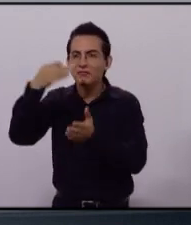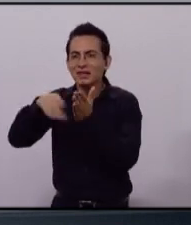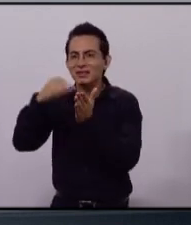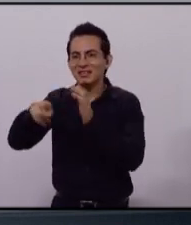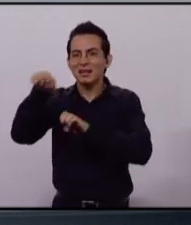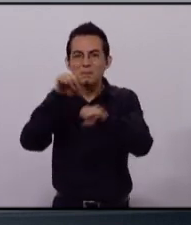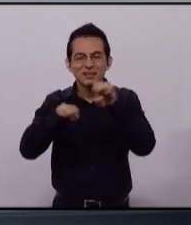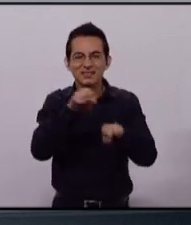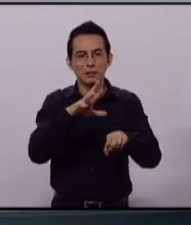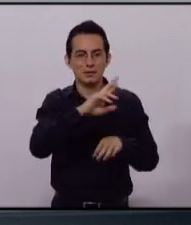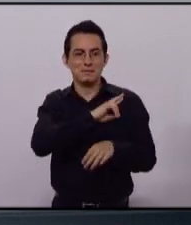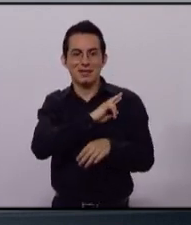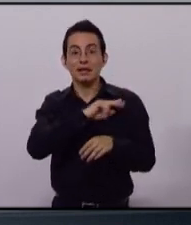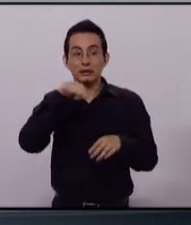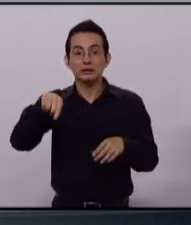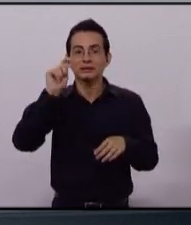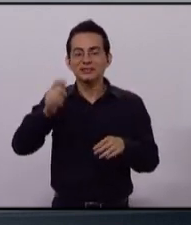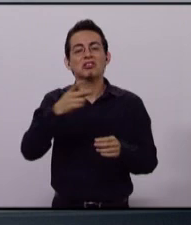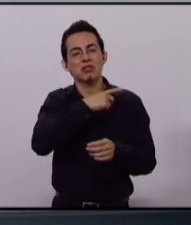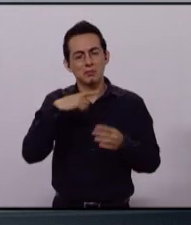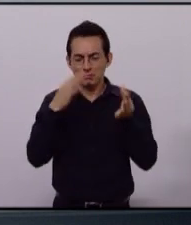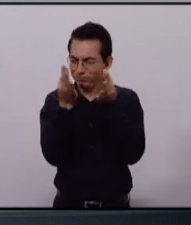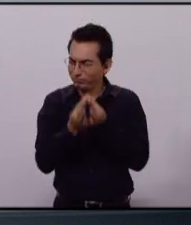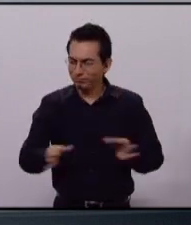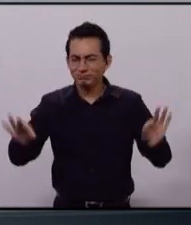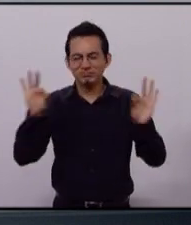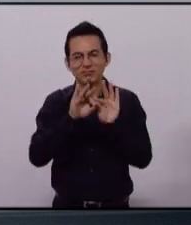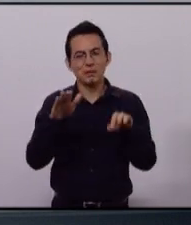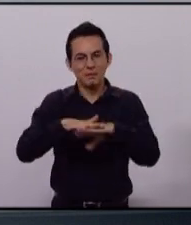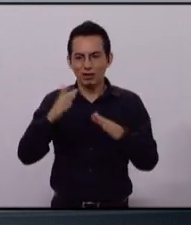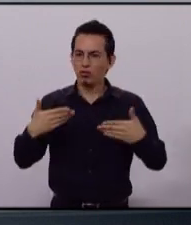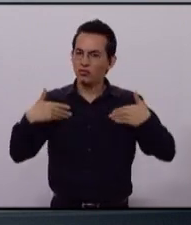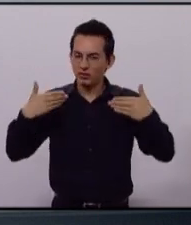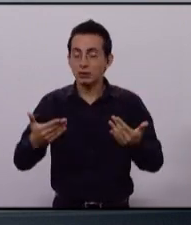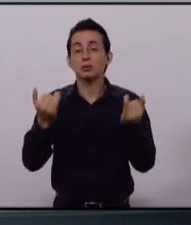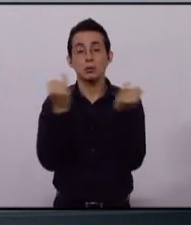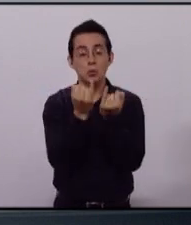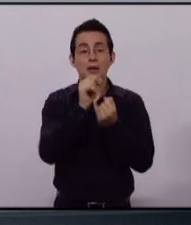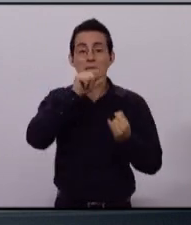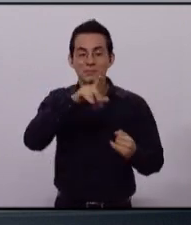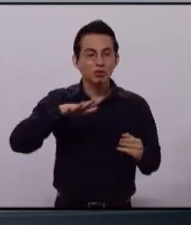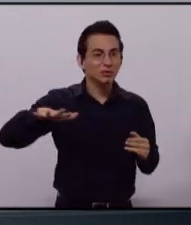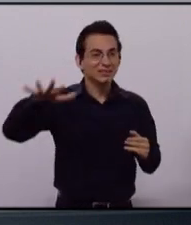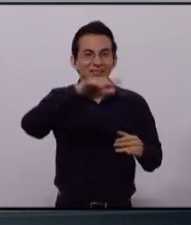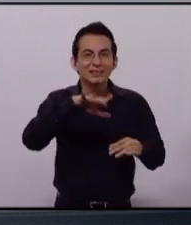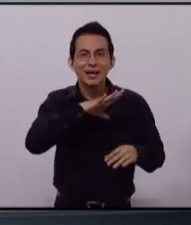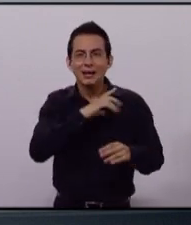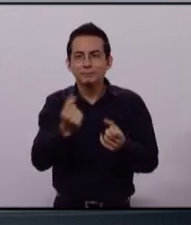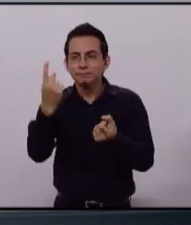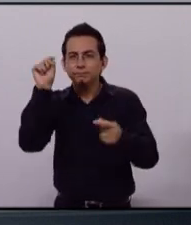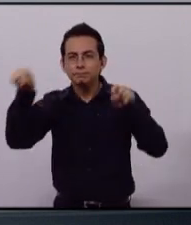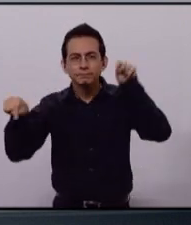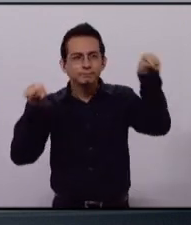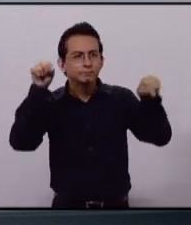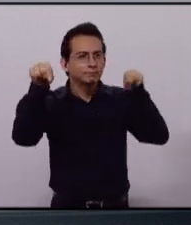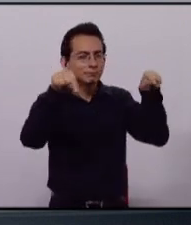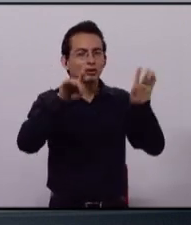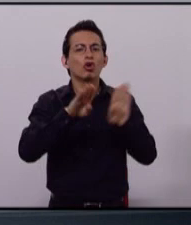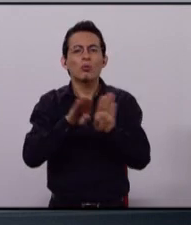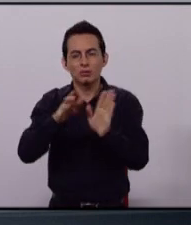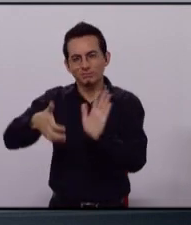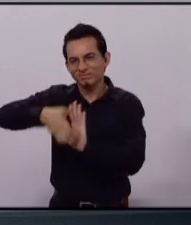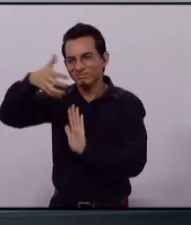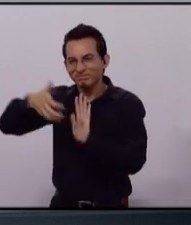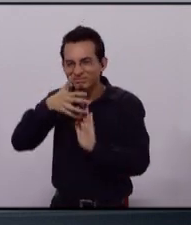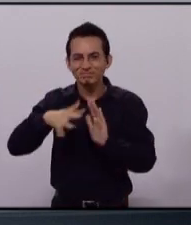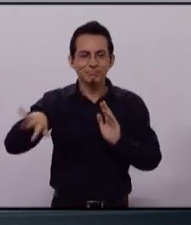de transparencia y confianza. Además, apoyaremos al sector agropecuario del municipio, tan necesitado de este